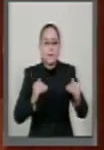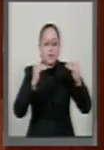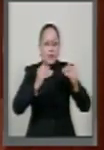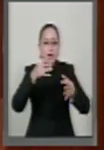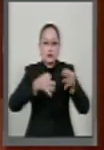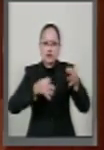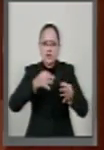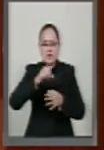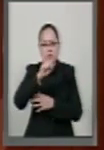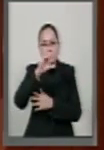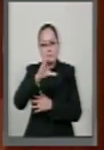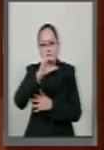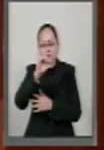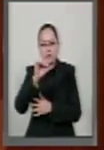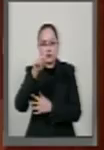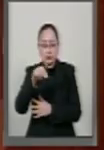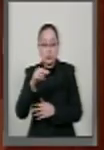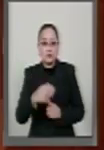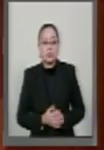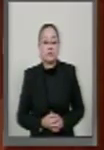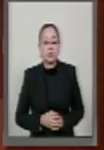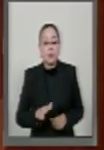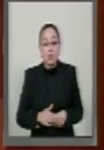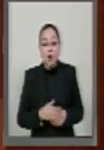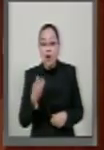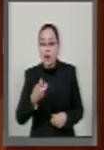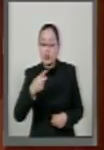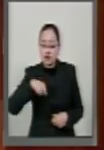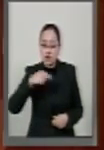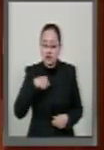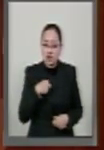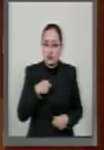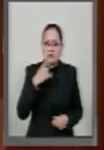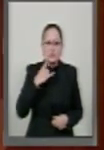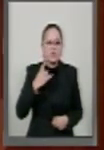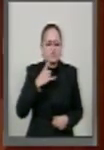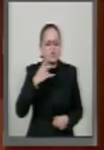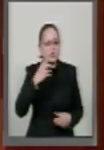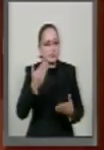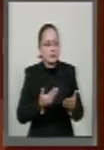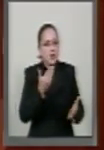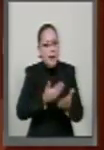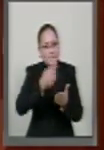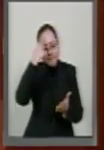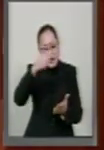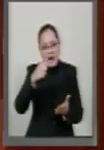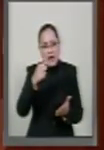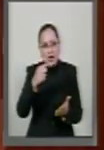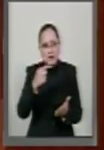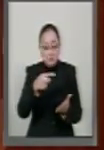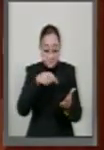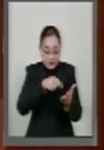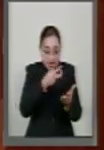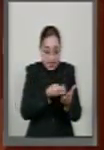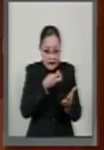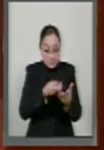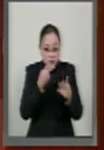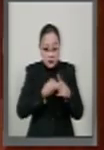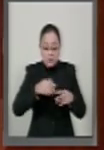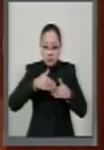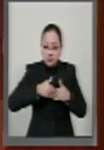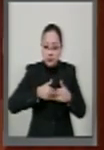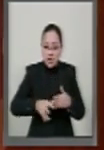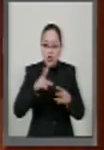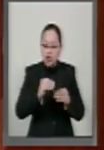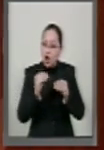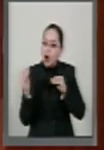Y es por ello que intentamos presentar una propuesta que sea punto de partida para que se dé la discusión, para que